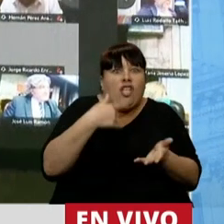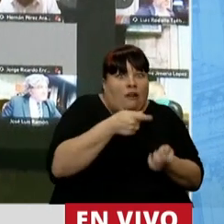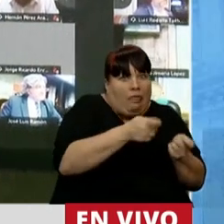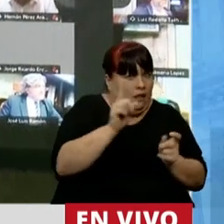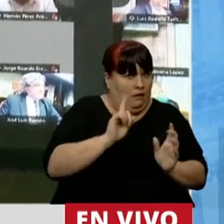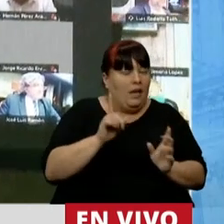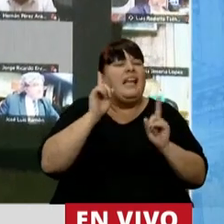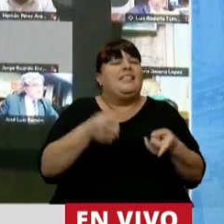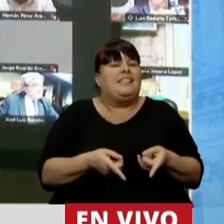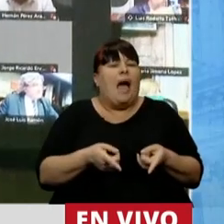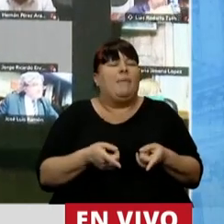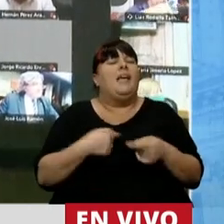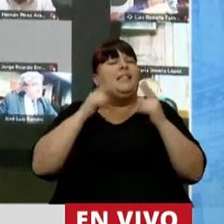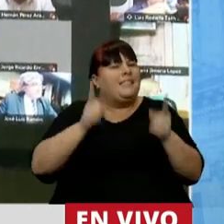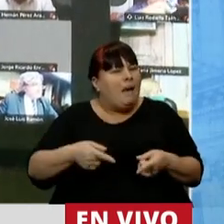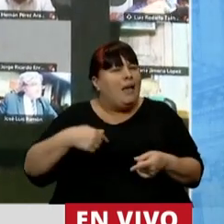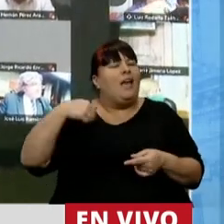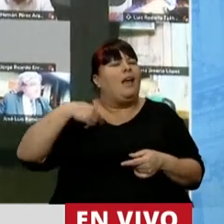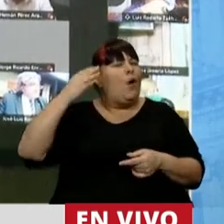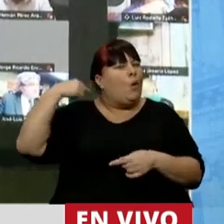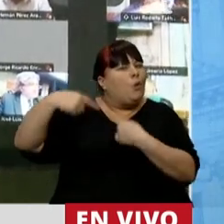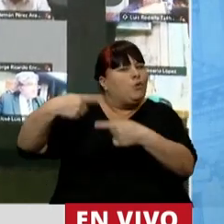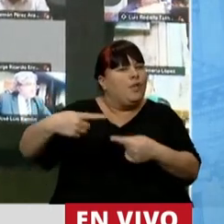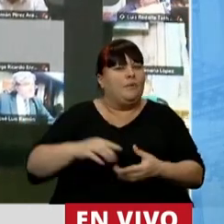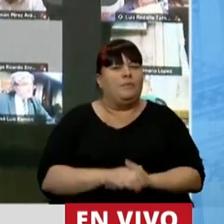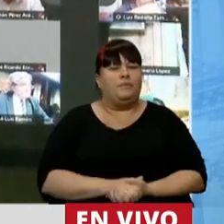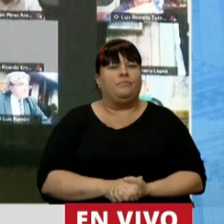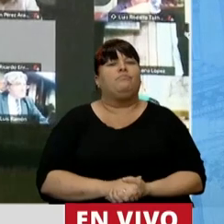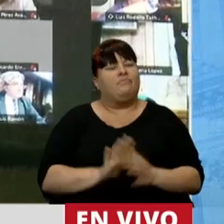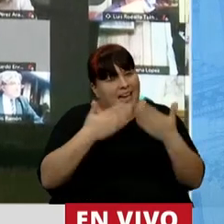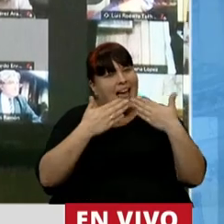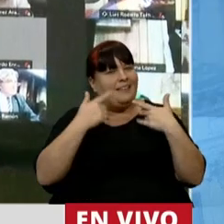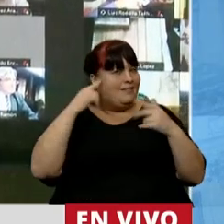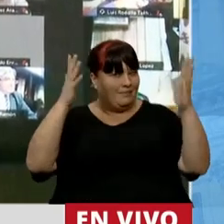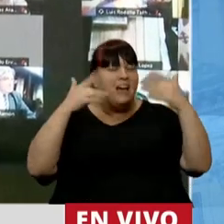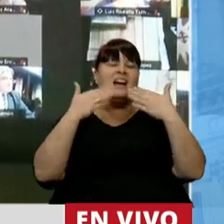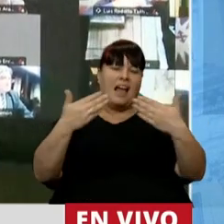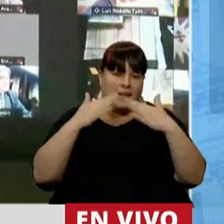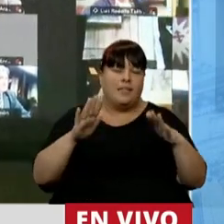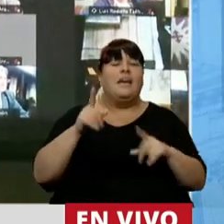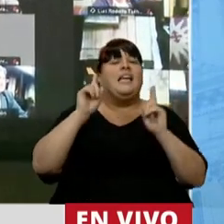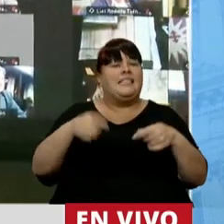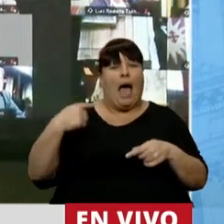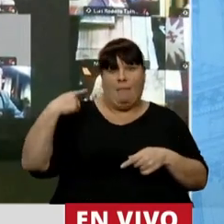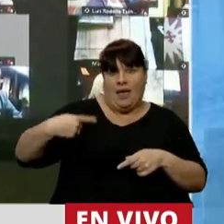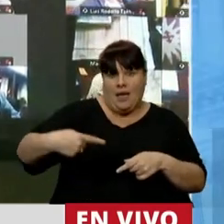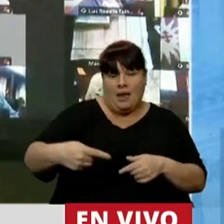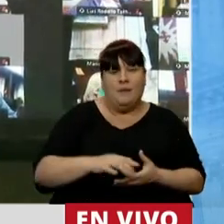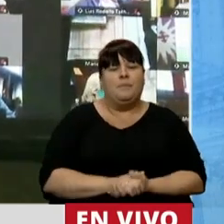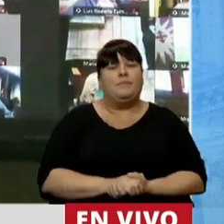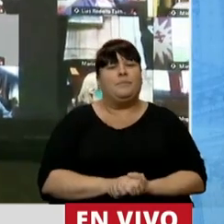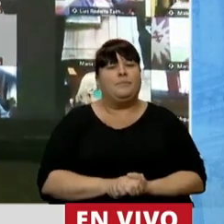también escuché estos días, también escuché estos días, gracias, también escuché estos días,